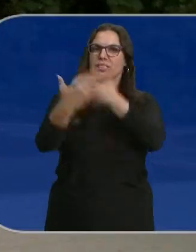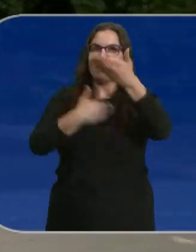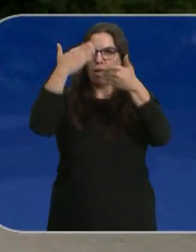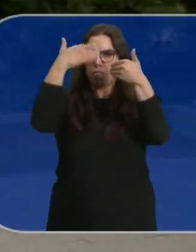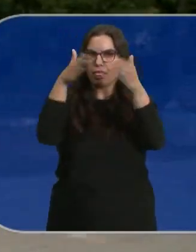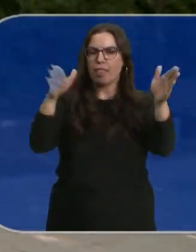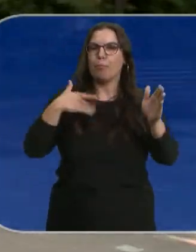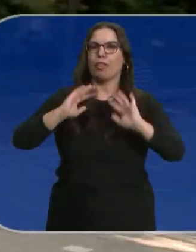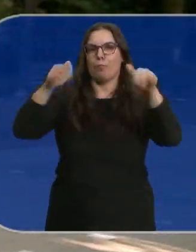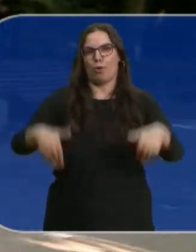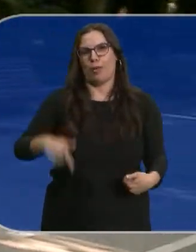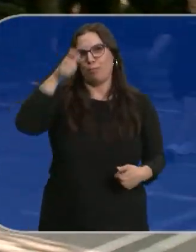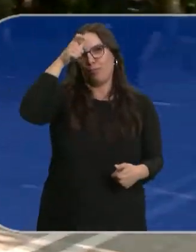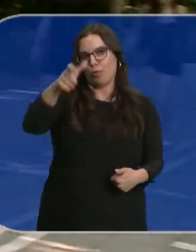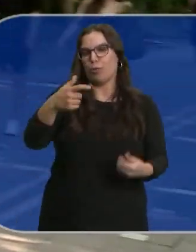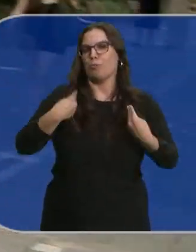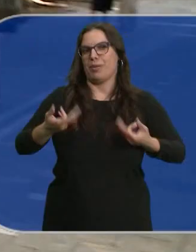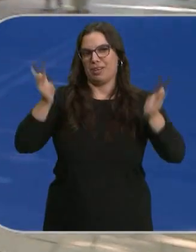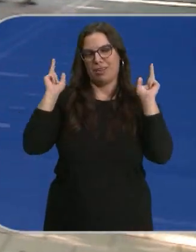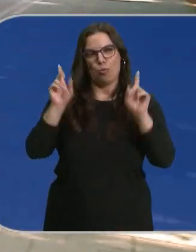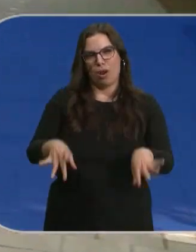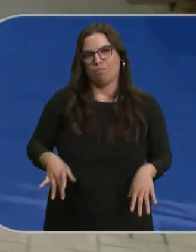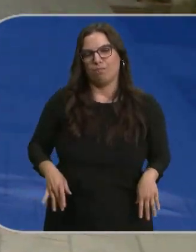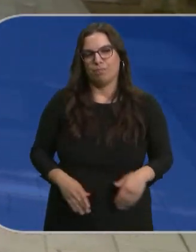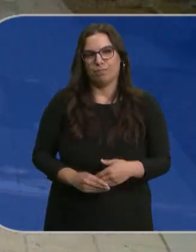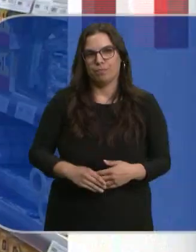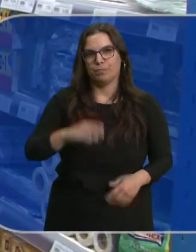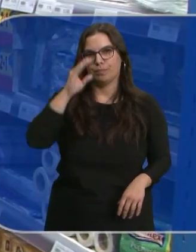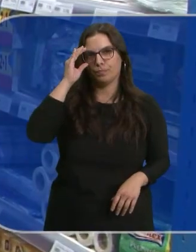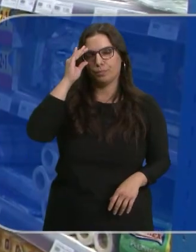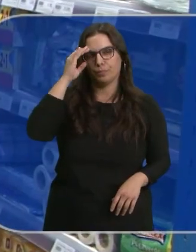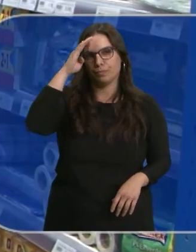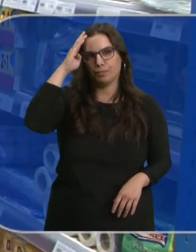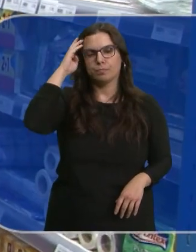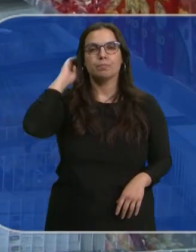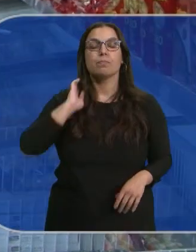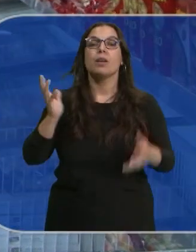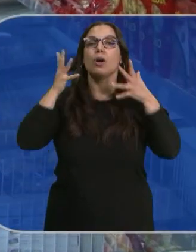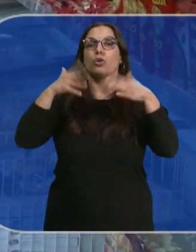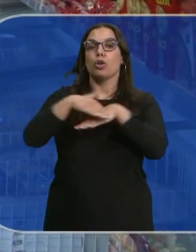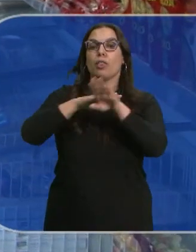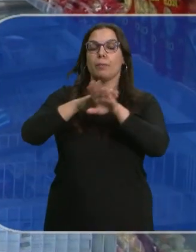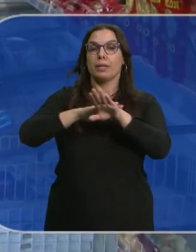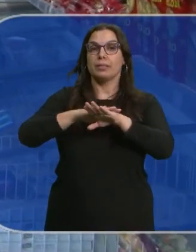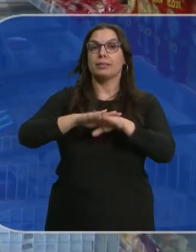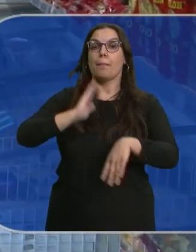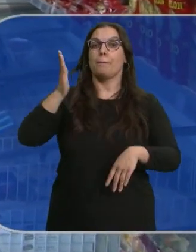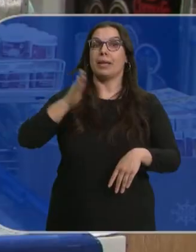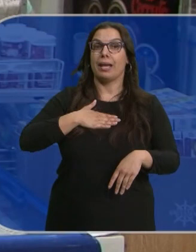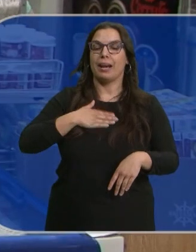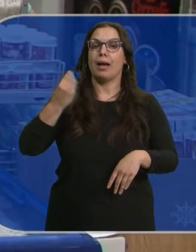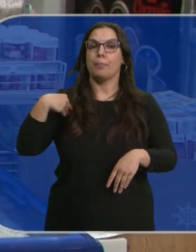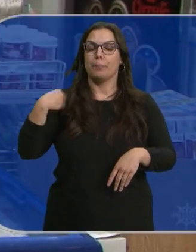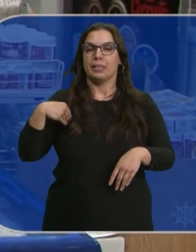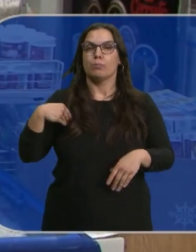avanzada, pueden volver a sus pueblos y vivir libremente. El Consejo de Ministros de mañana va a prorrogar el